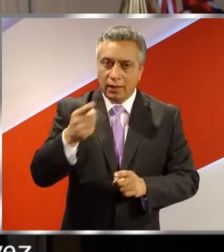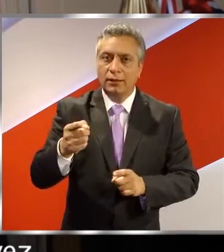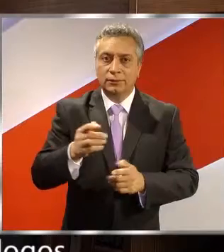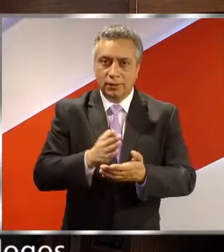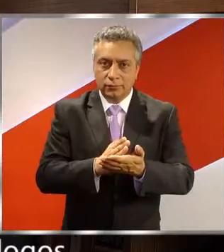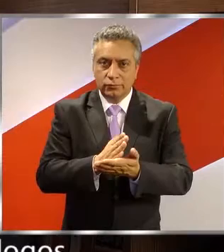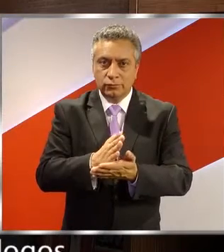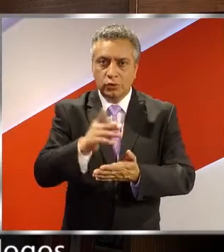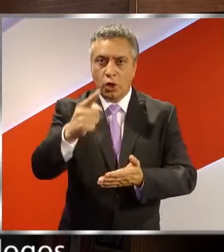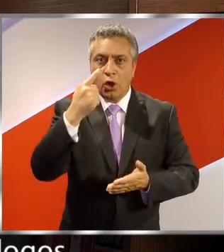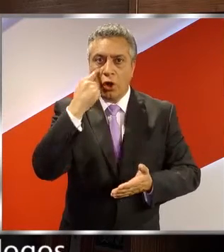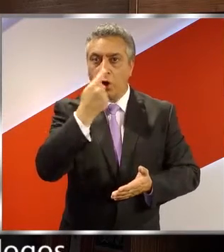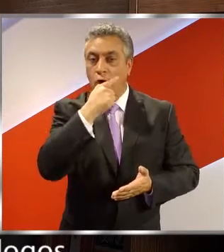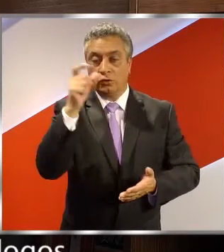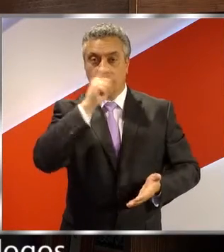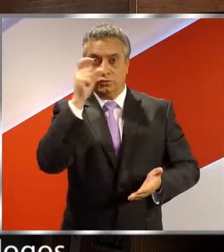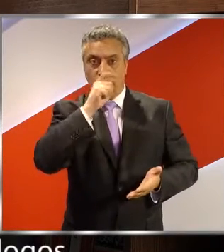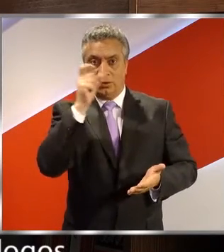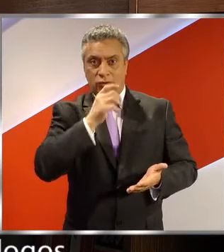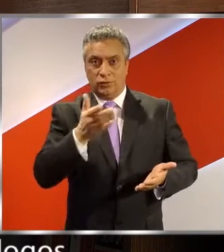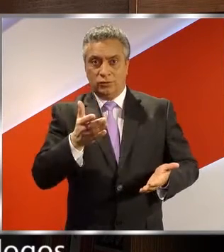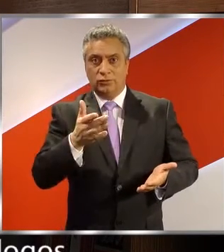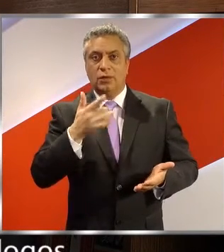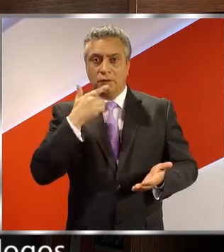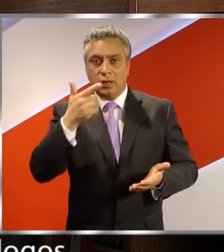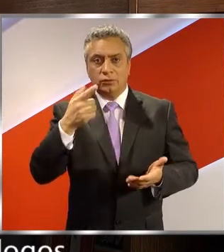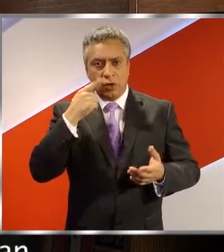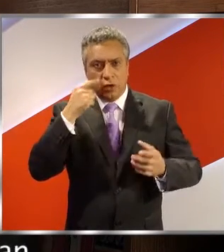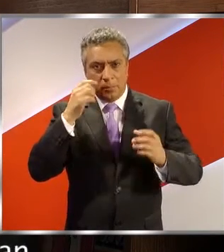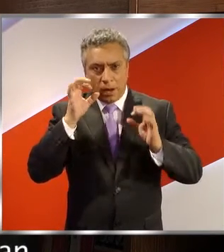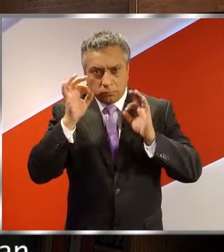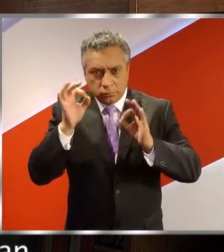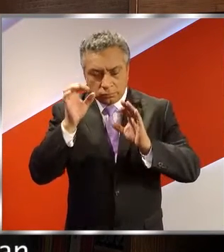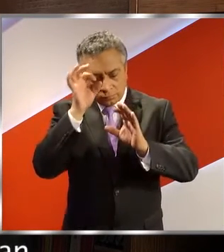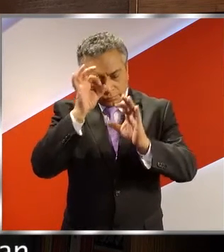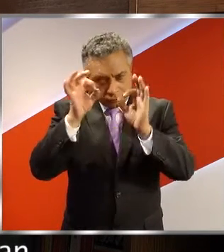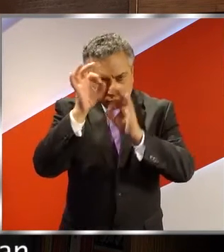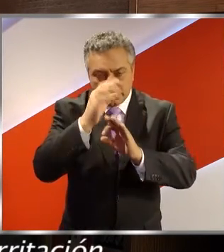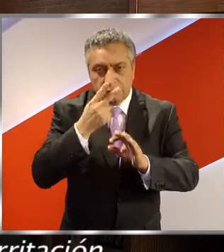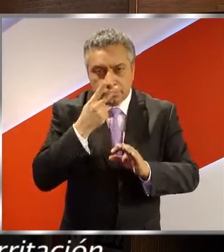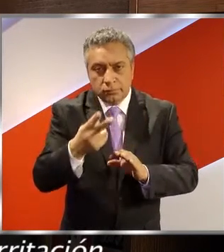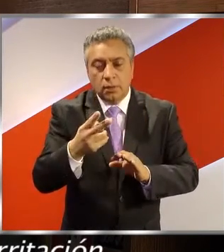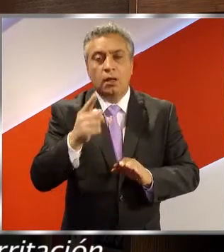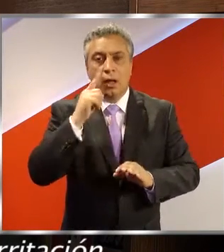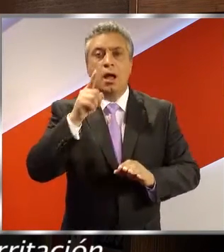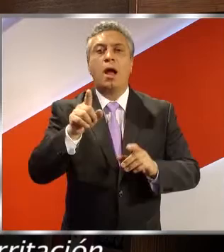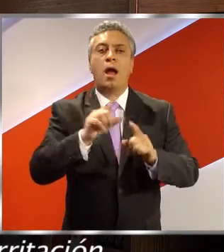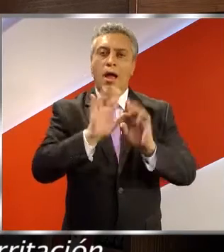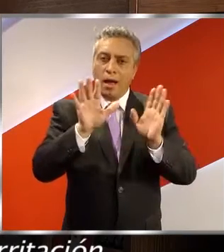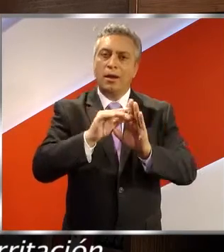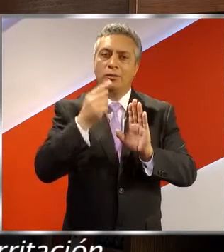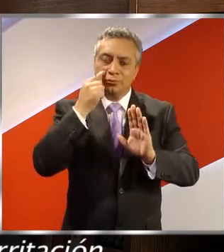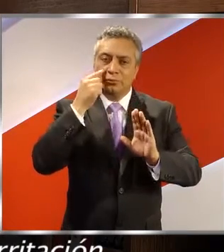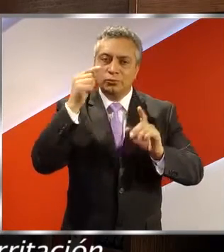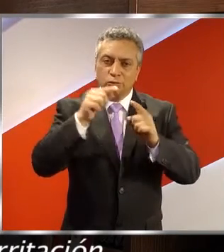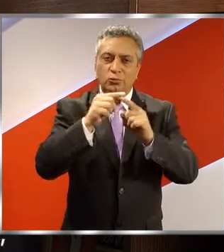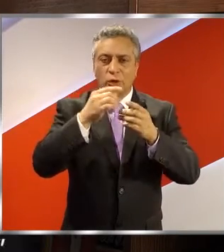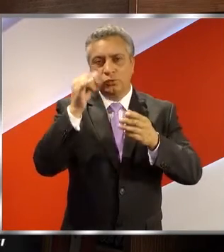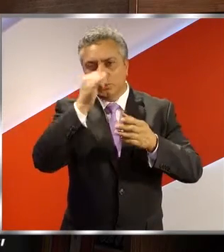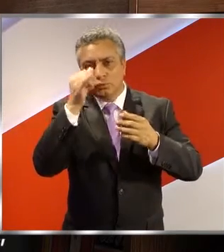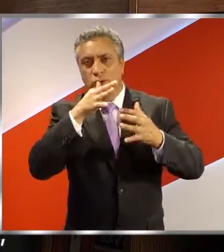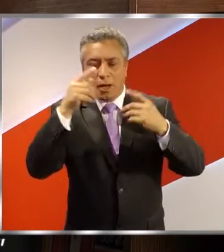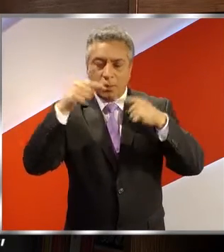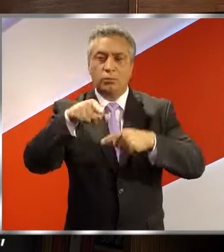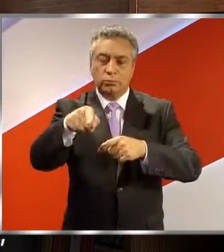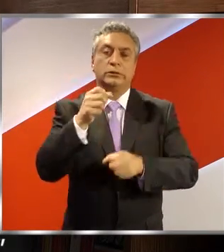Ojos Rojos, y los oftalmólogos que me revisaron me dicen, bueno, una conjuntivitis, irritación